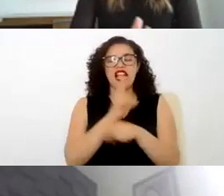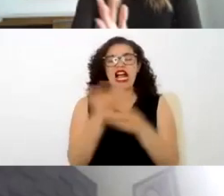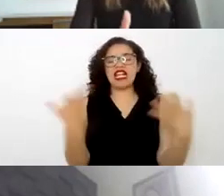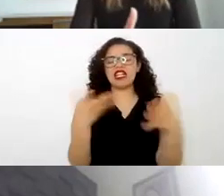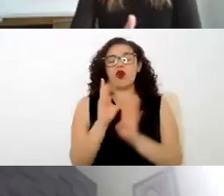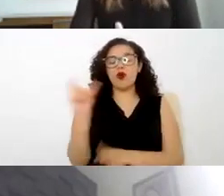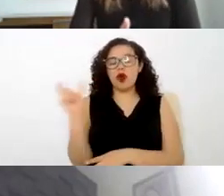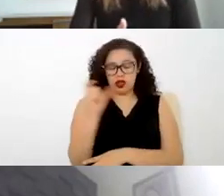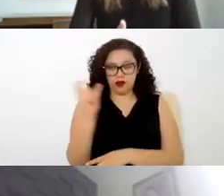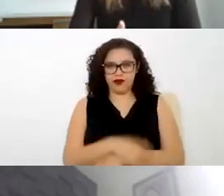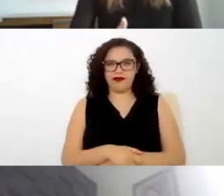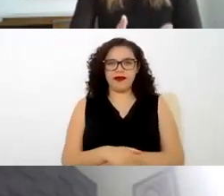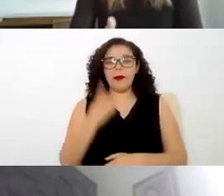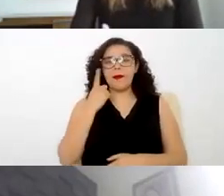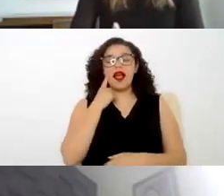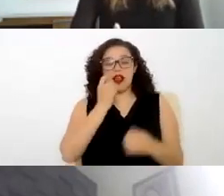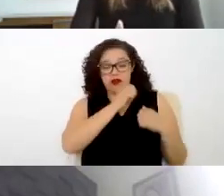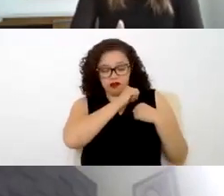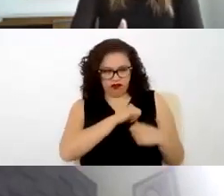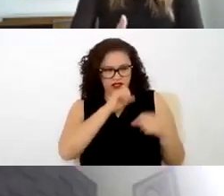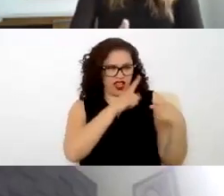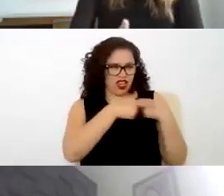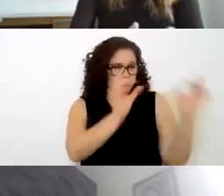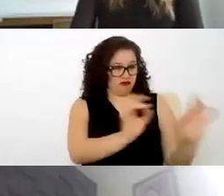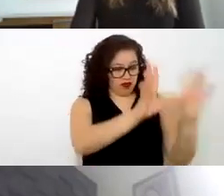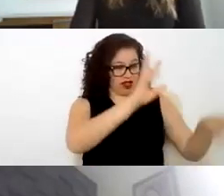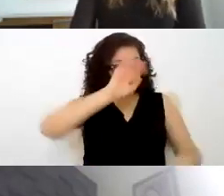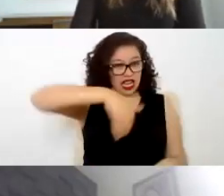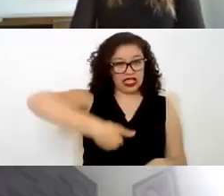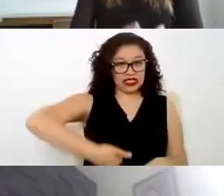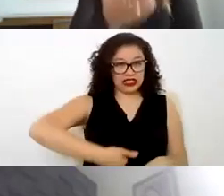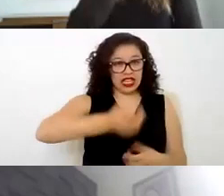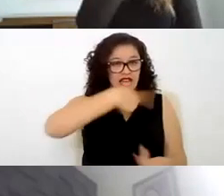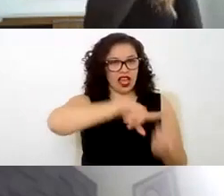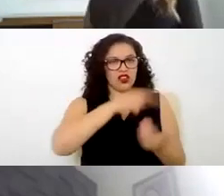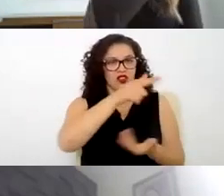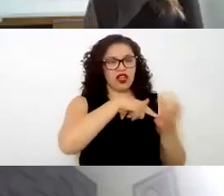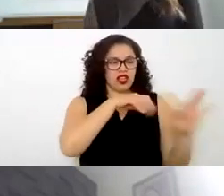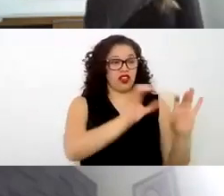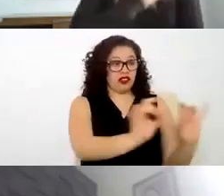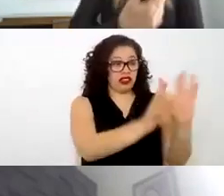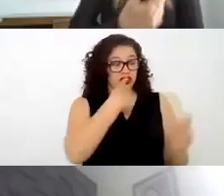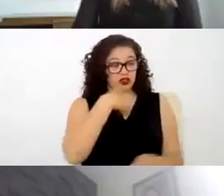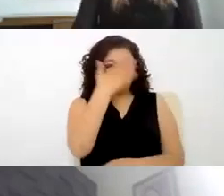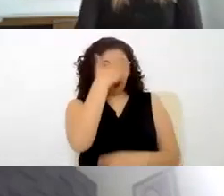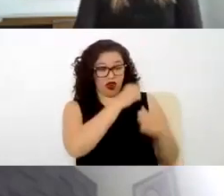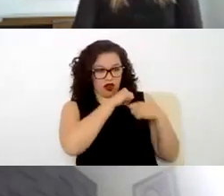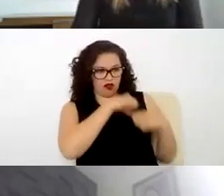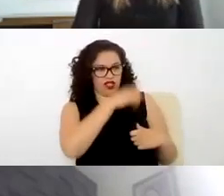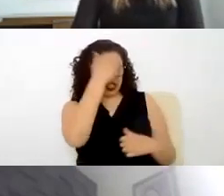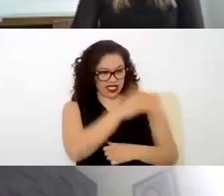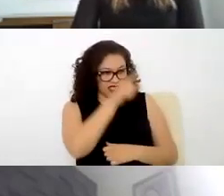la autoridad tenga conocimiento de algún siniestro o accidente dentro del centro de trabajo y o sea